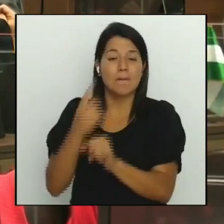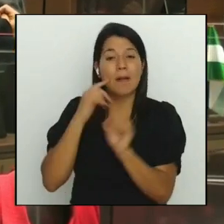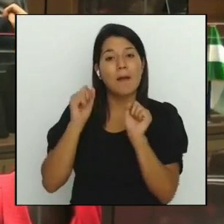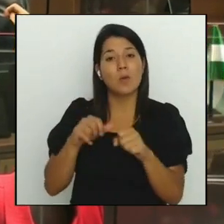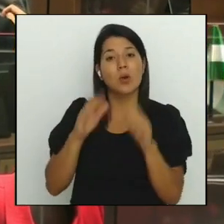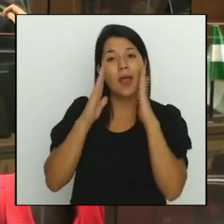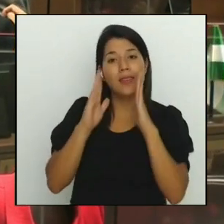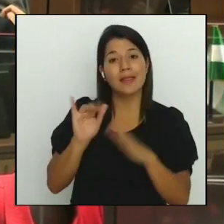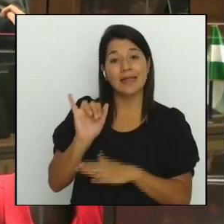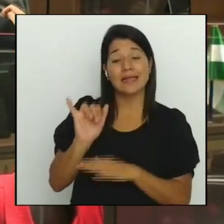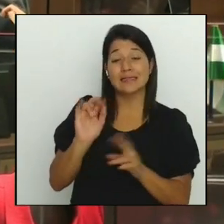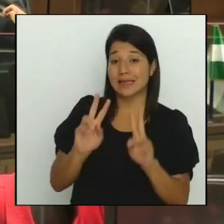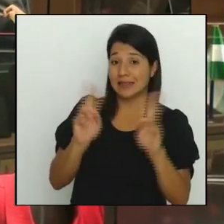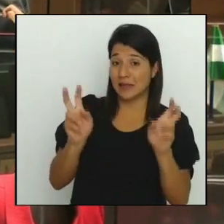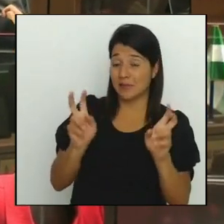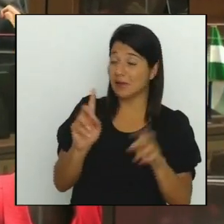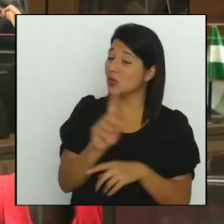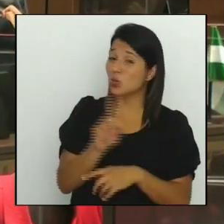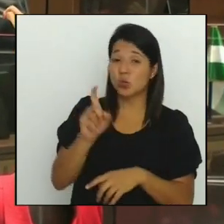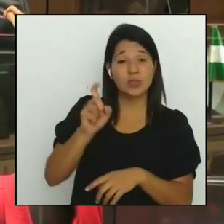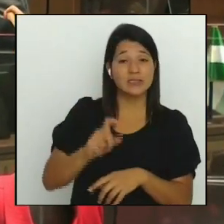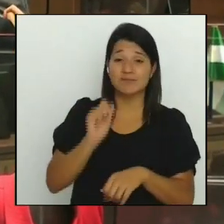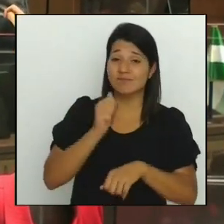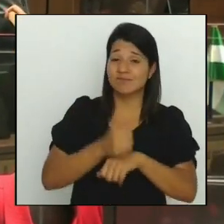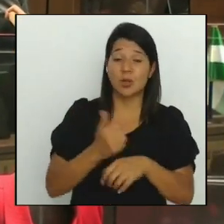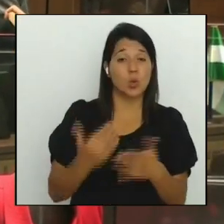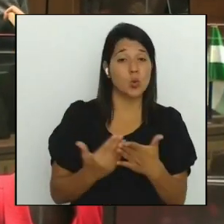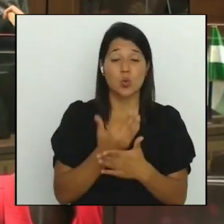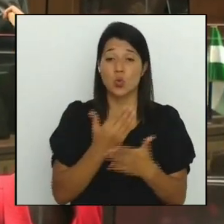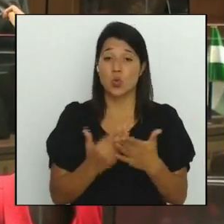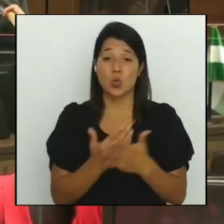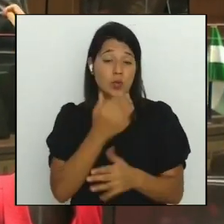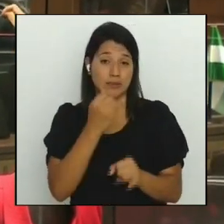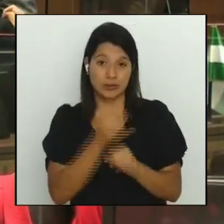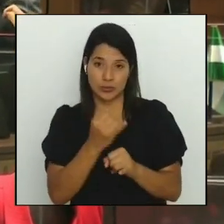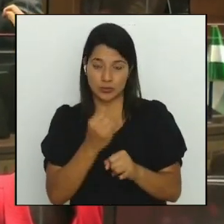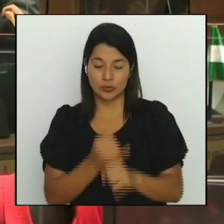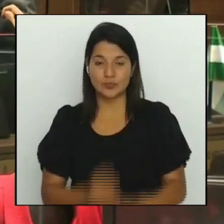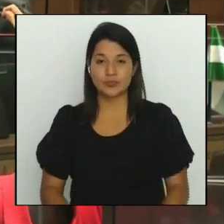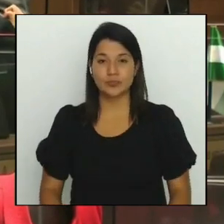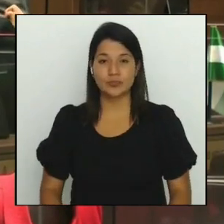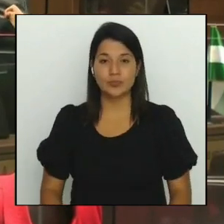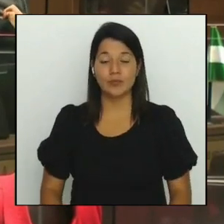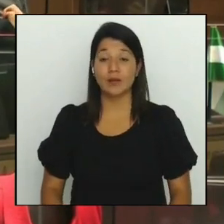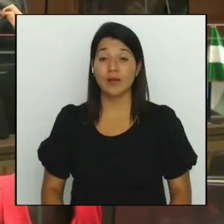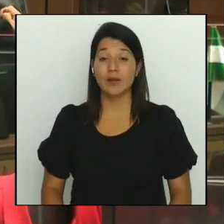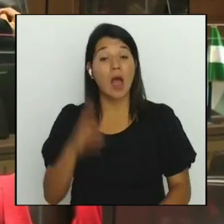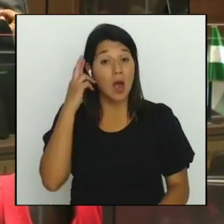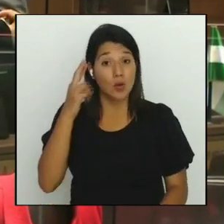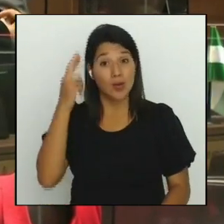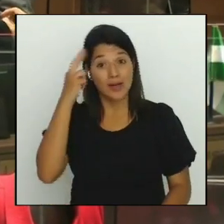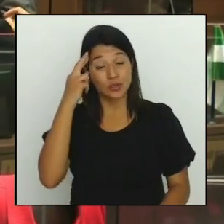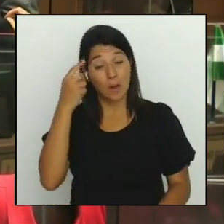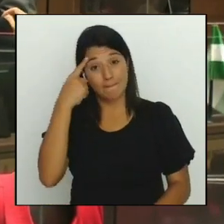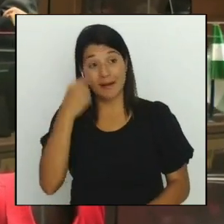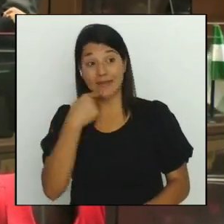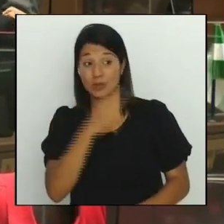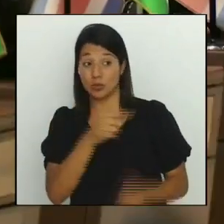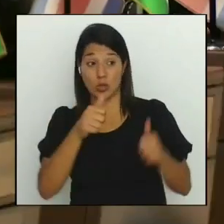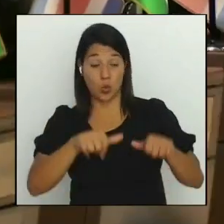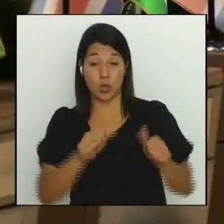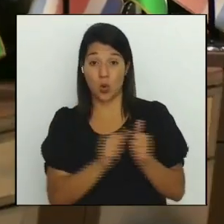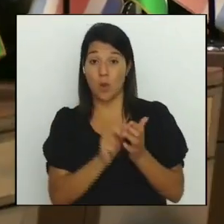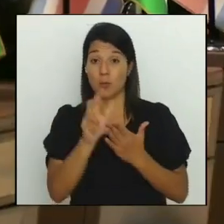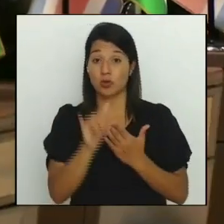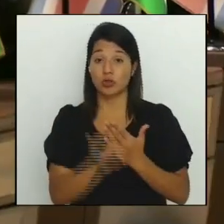sin necesidad de crear nuevas instituciones entre las razones para la oposición del proyecto de ley se incluye la creación